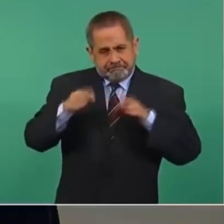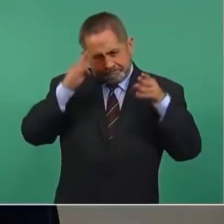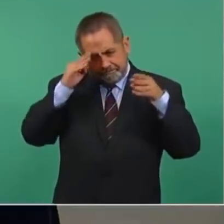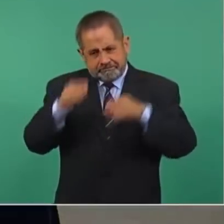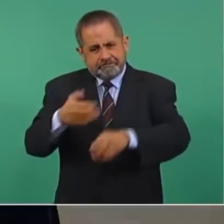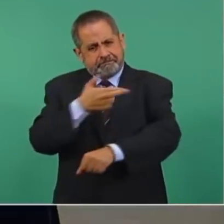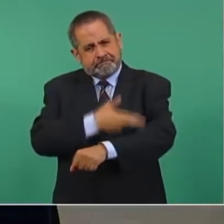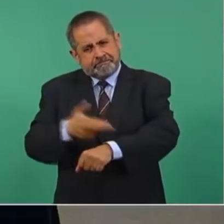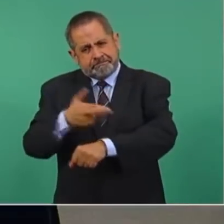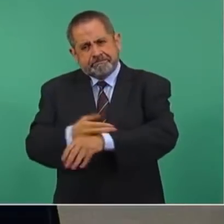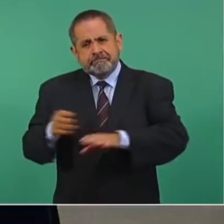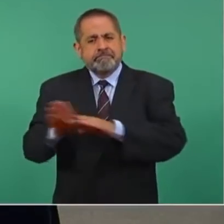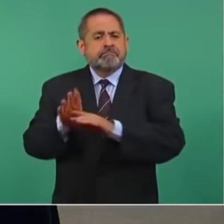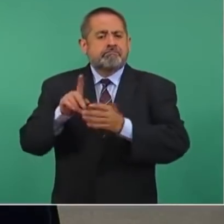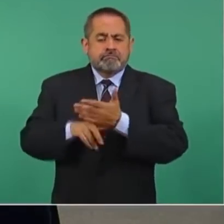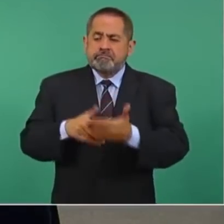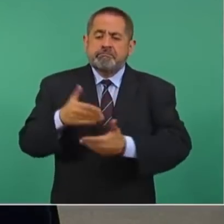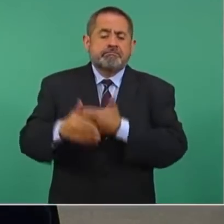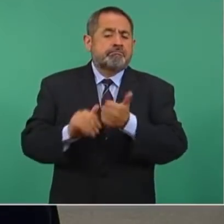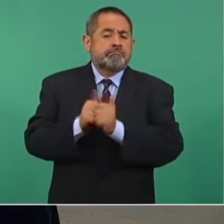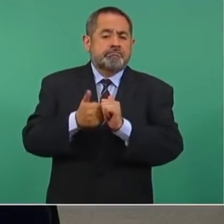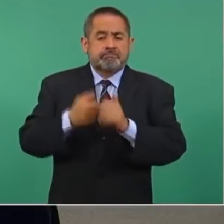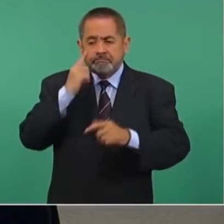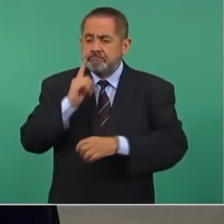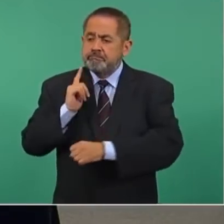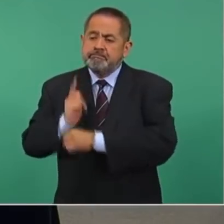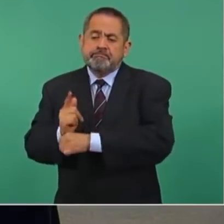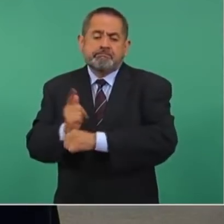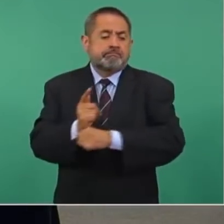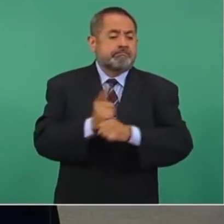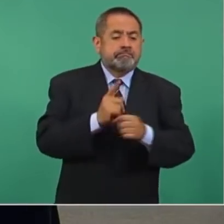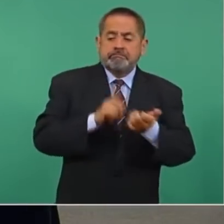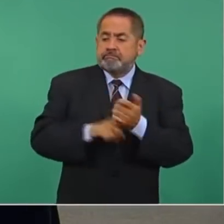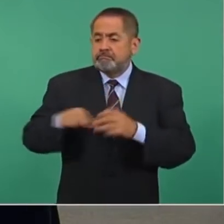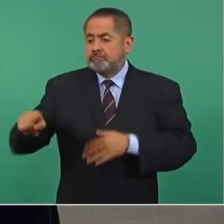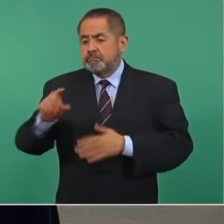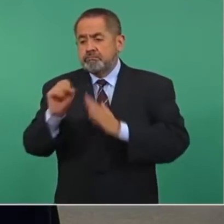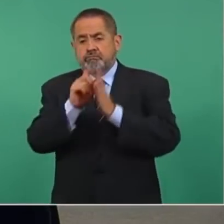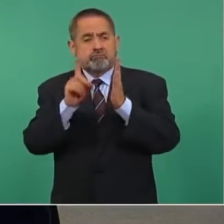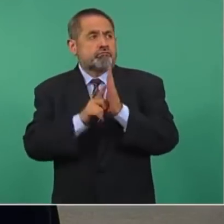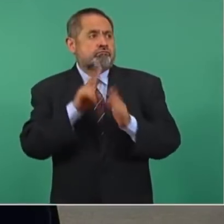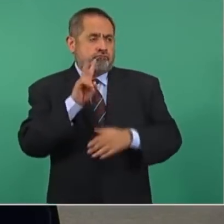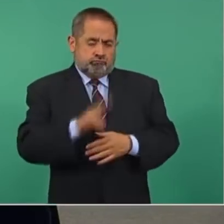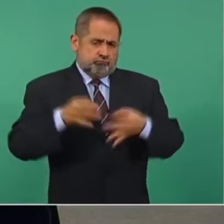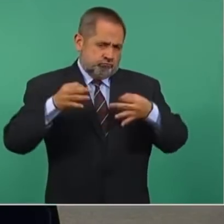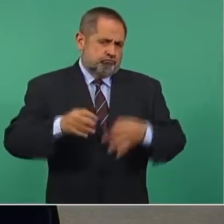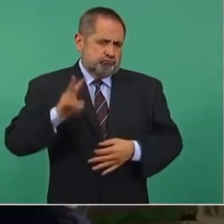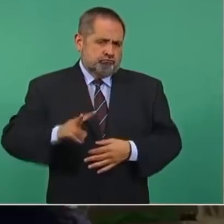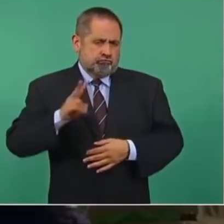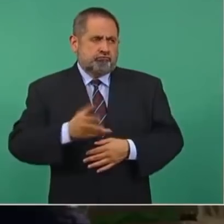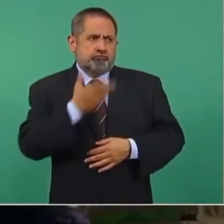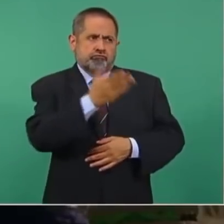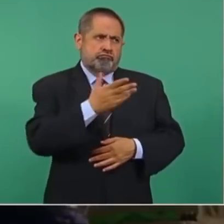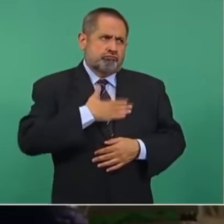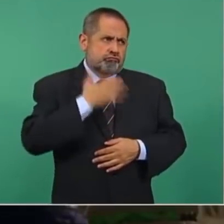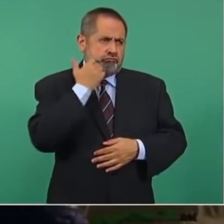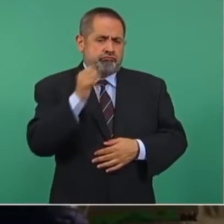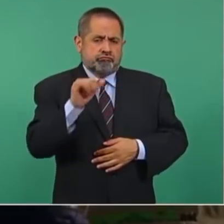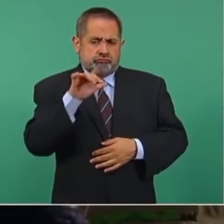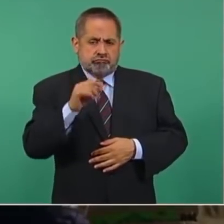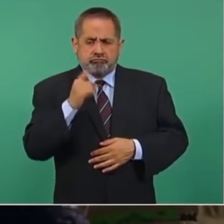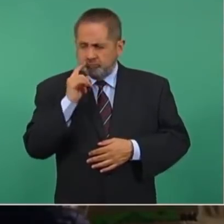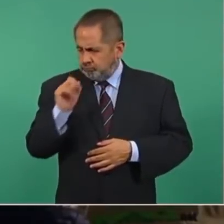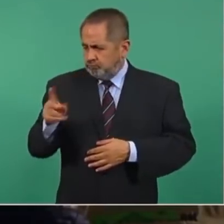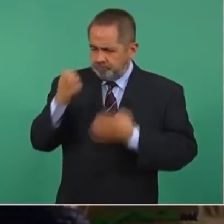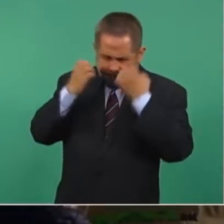procesamiento y para que se identifique mejor a las personas que tienen solicitudes legítimas de asilo y otras formas de protección,